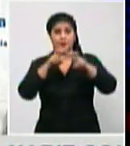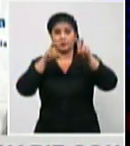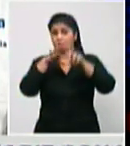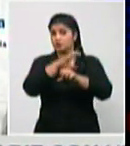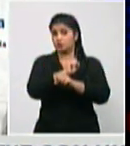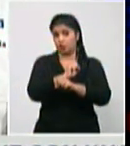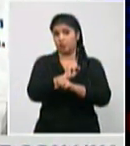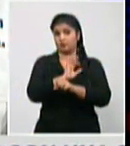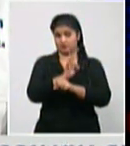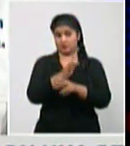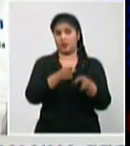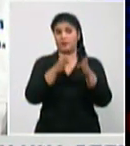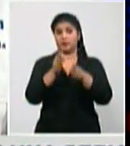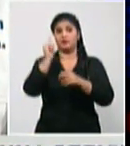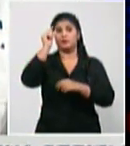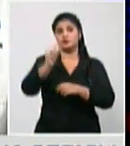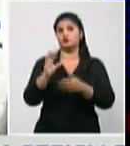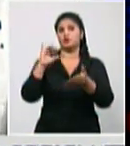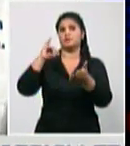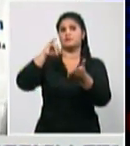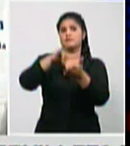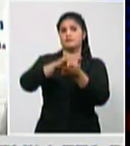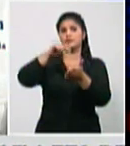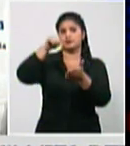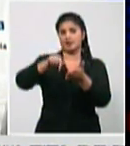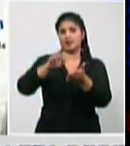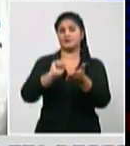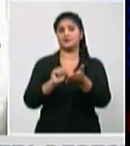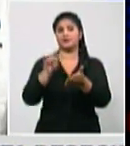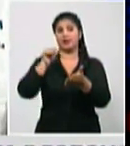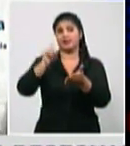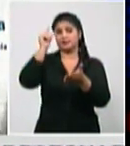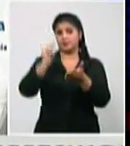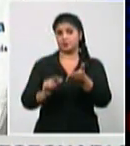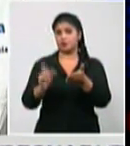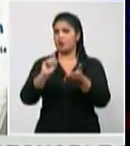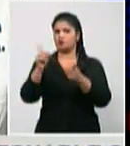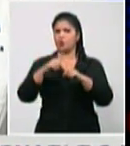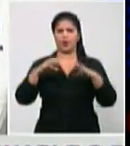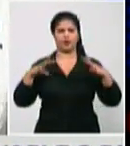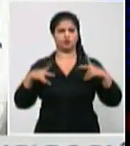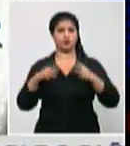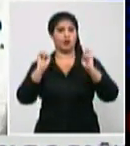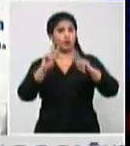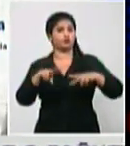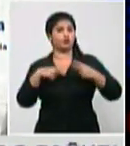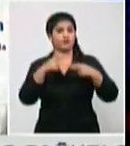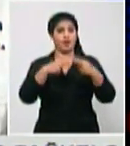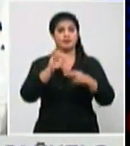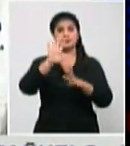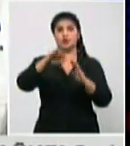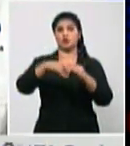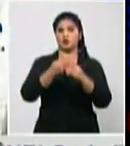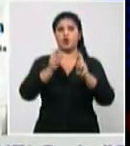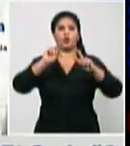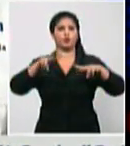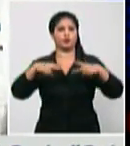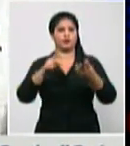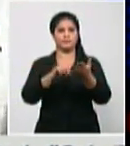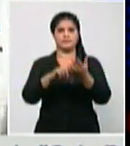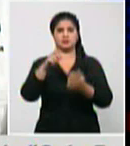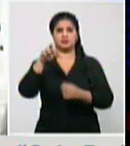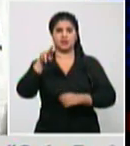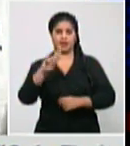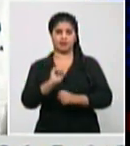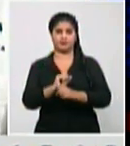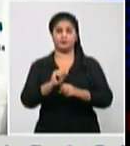ese que no es turista hay que volvérselo a tomar al quinto día a los contactos que son cientos